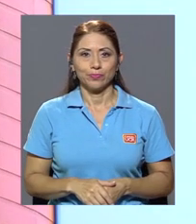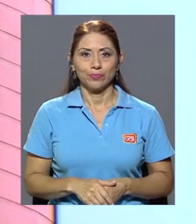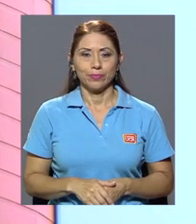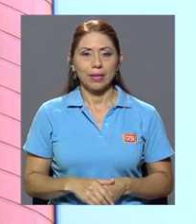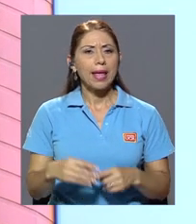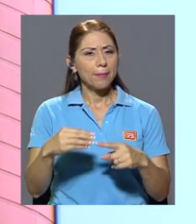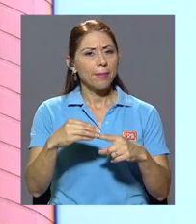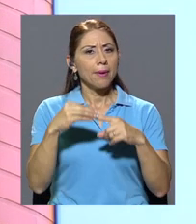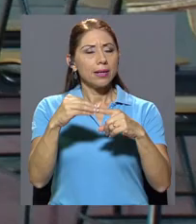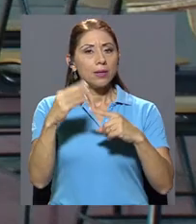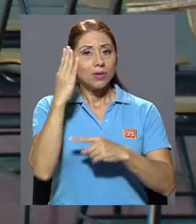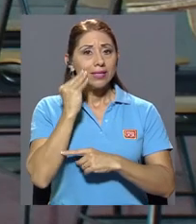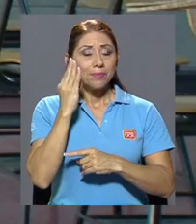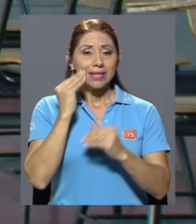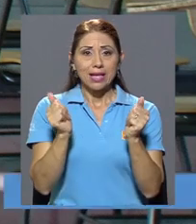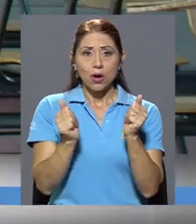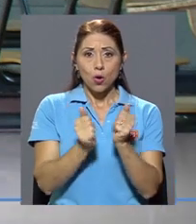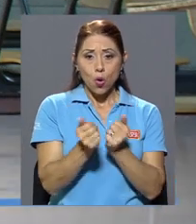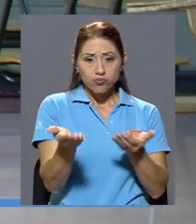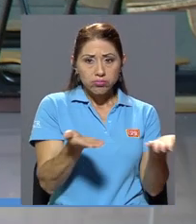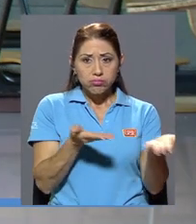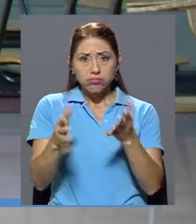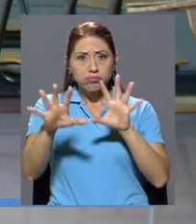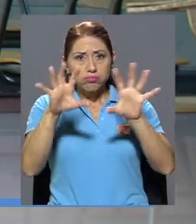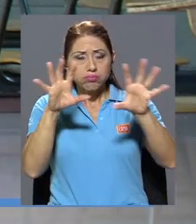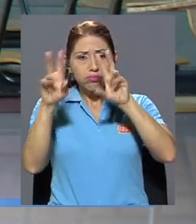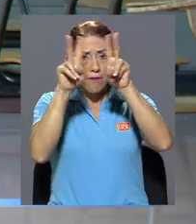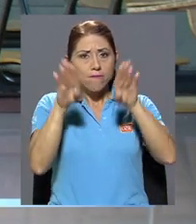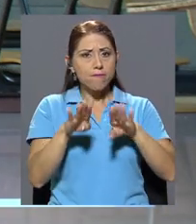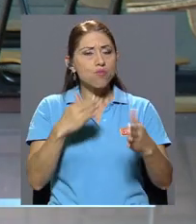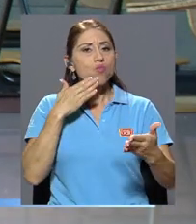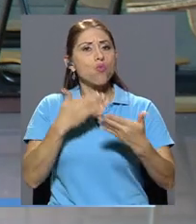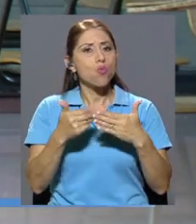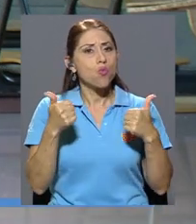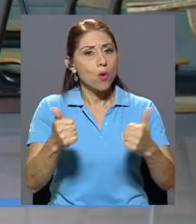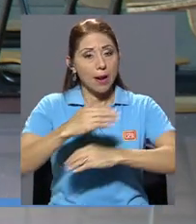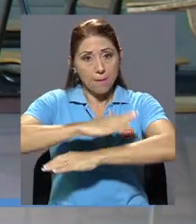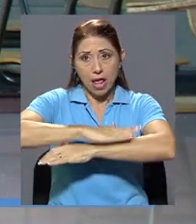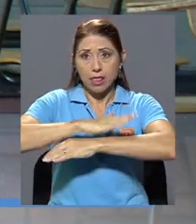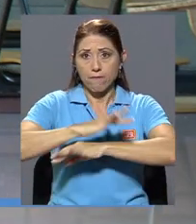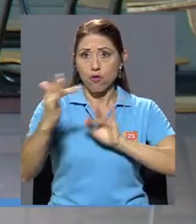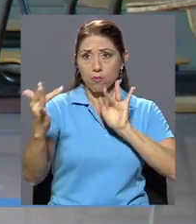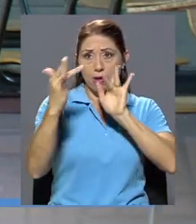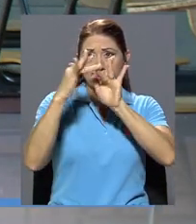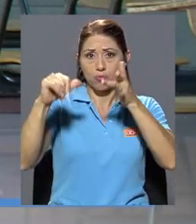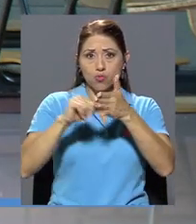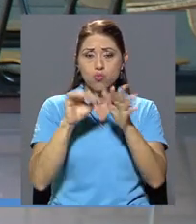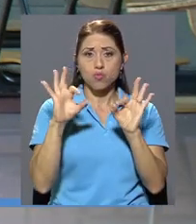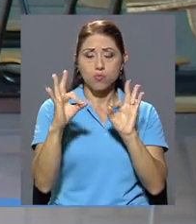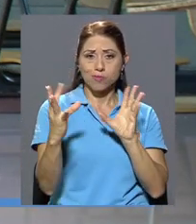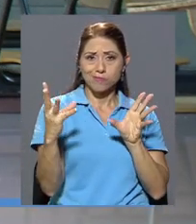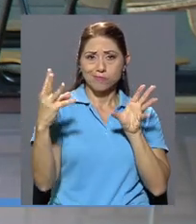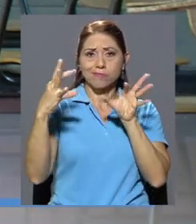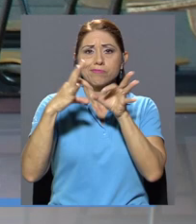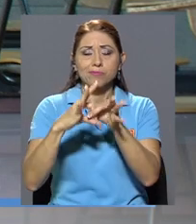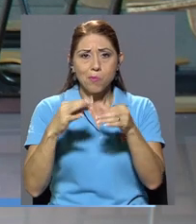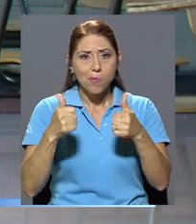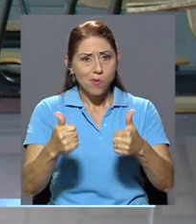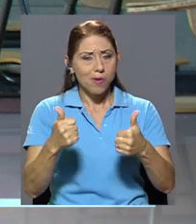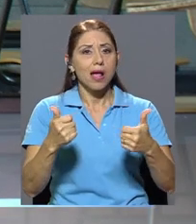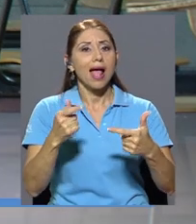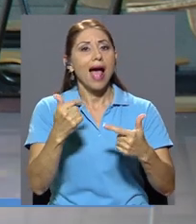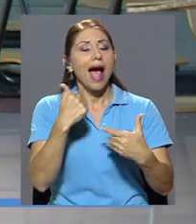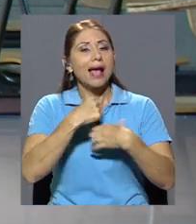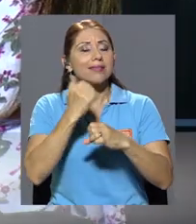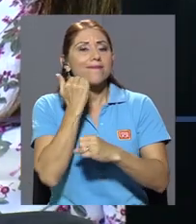En particular, experiencia con mediación virtual ha sido muy buena. Considero que es una plataforma muy amigable, es una plataforma que